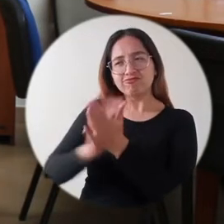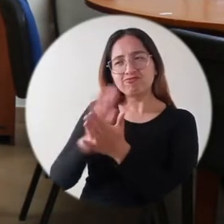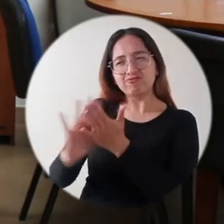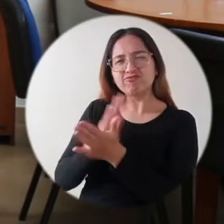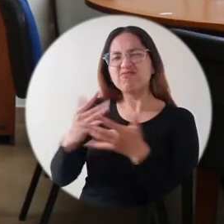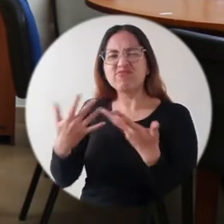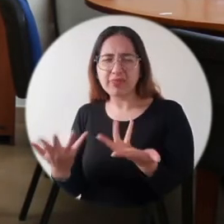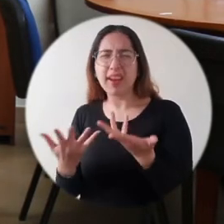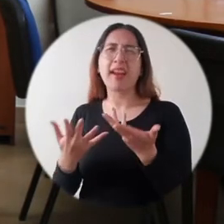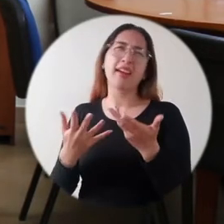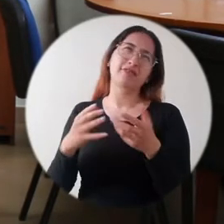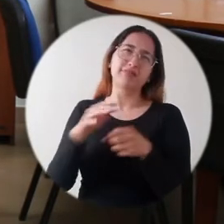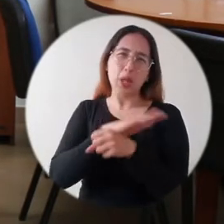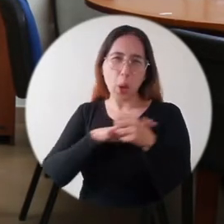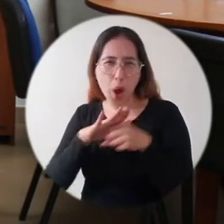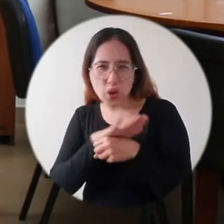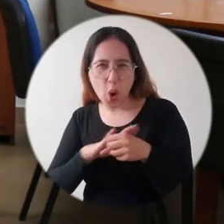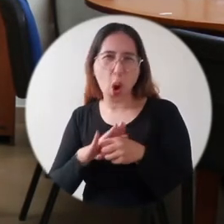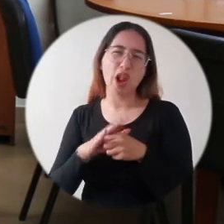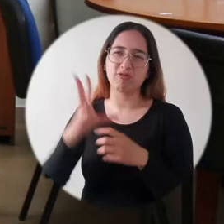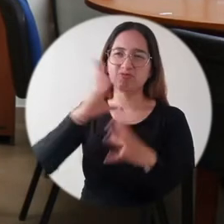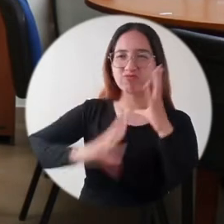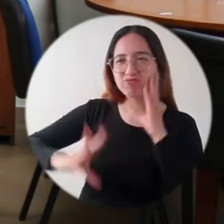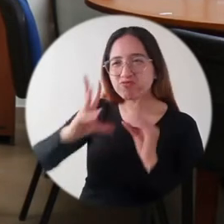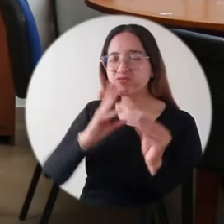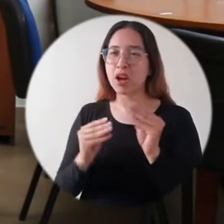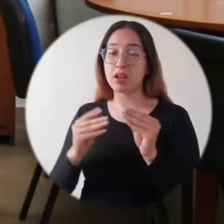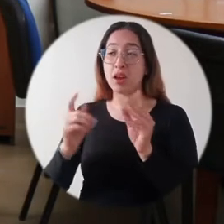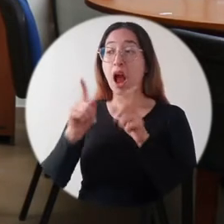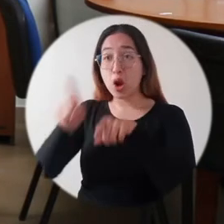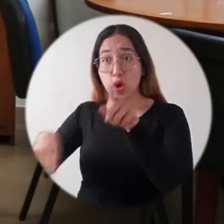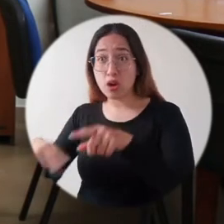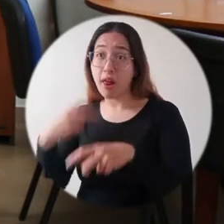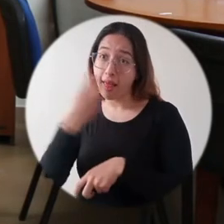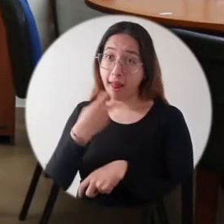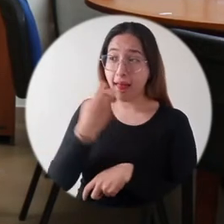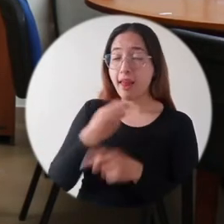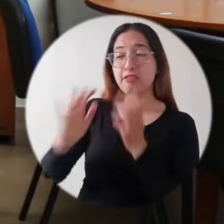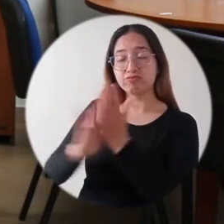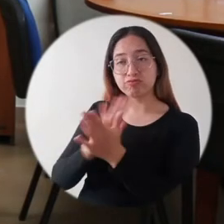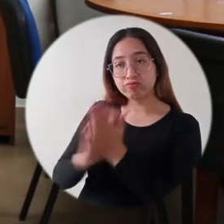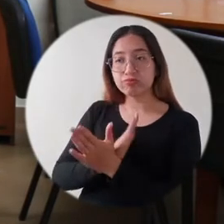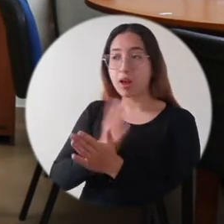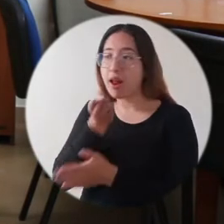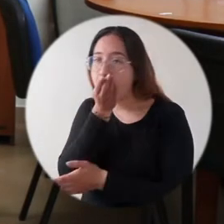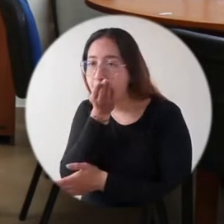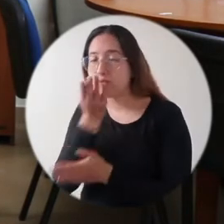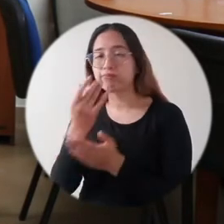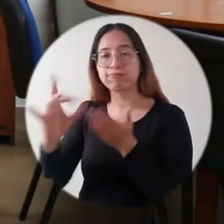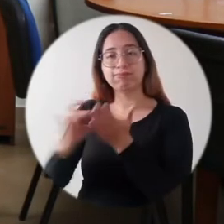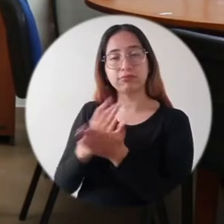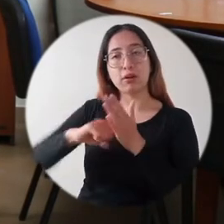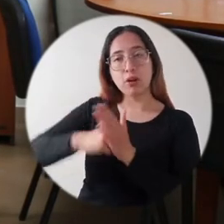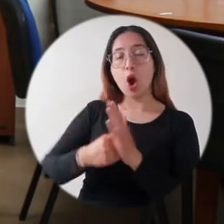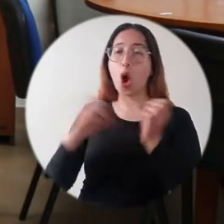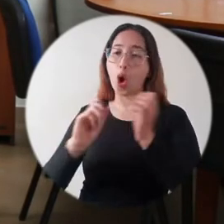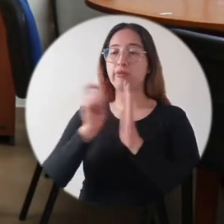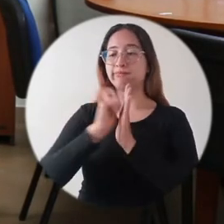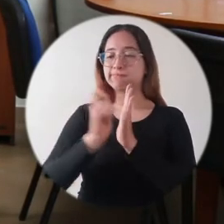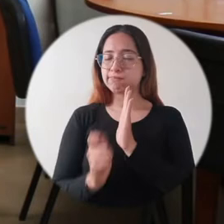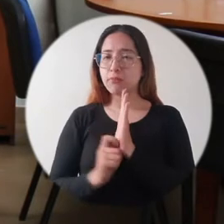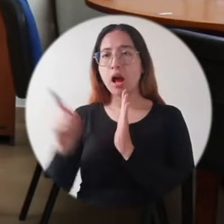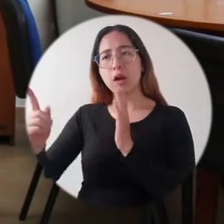de personas afro, negras, que nos contaron en algunos casos o